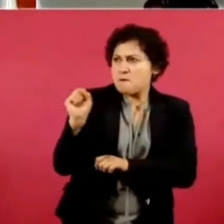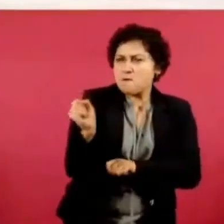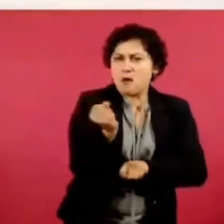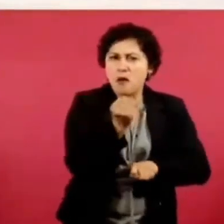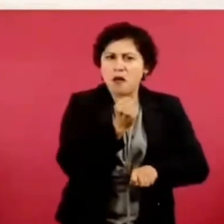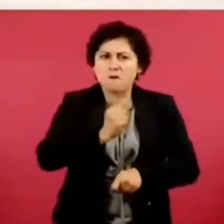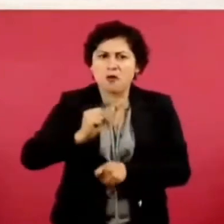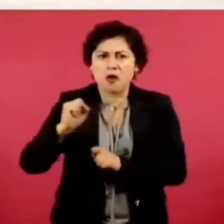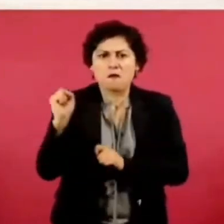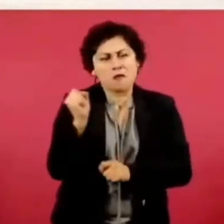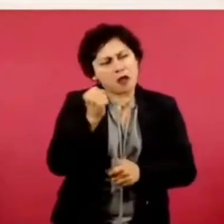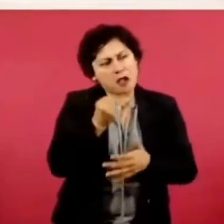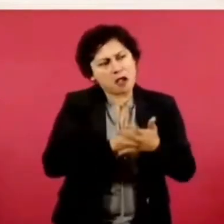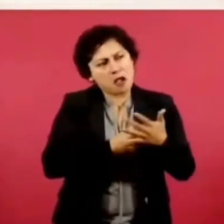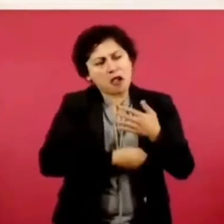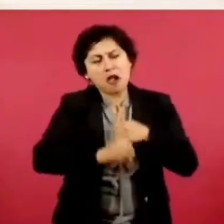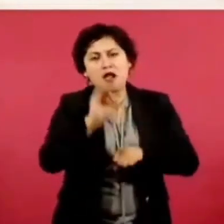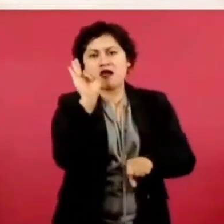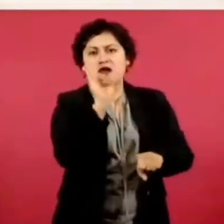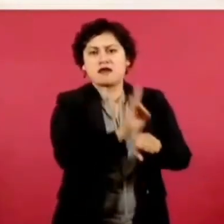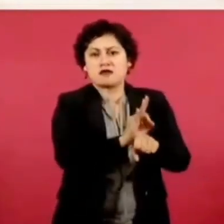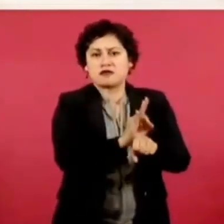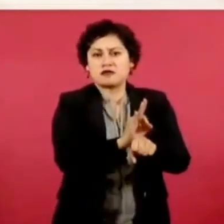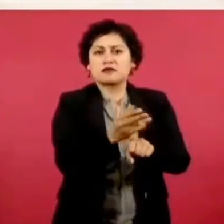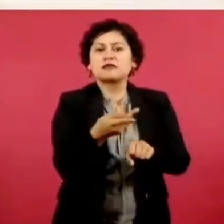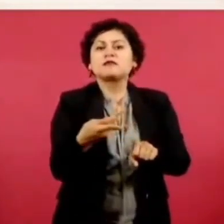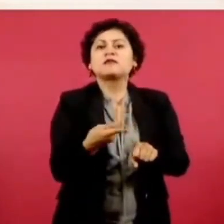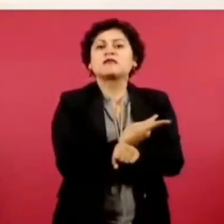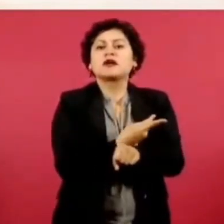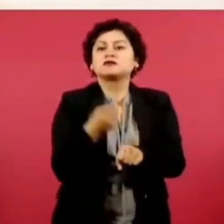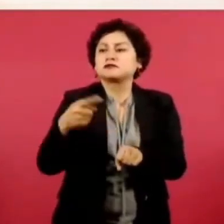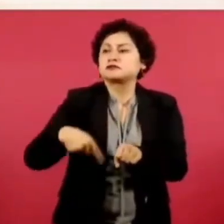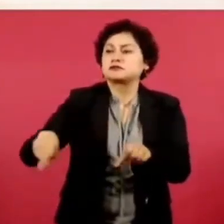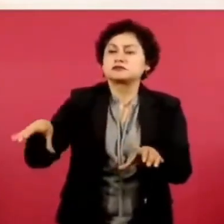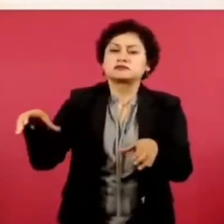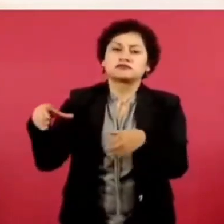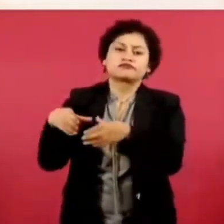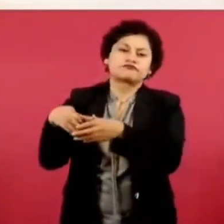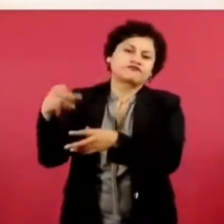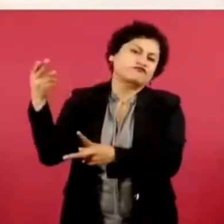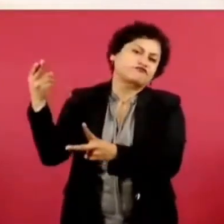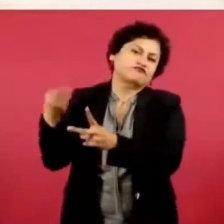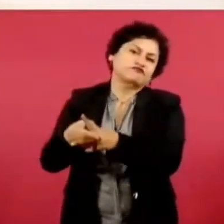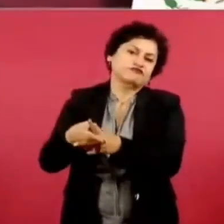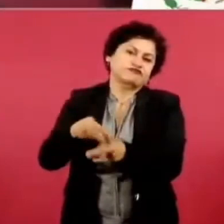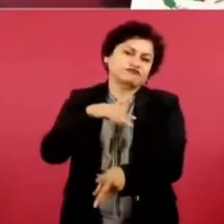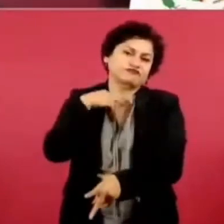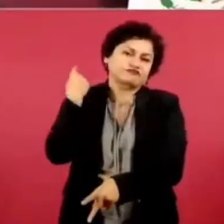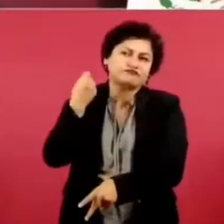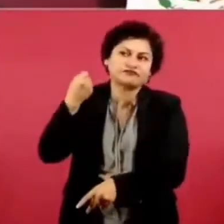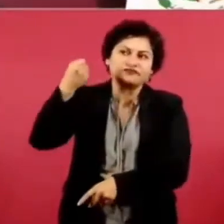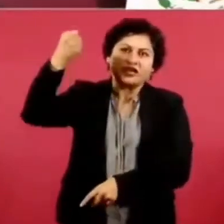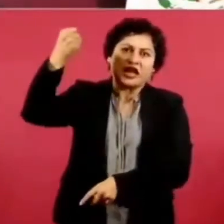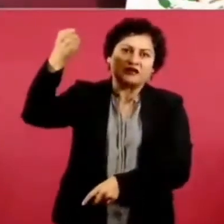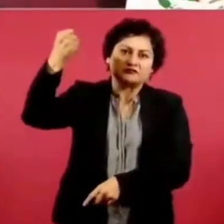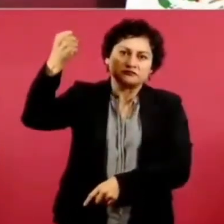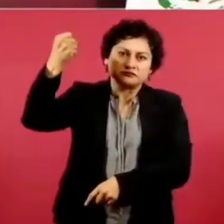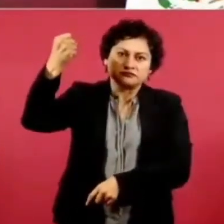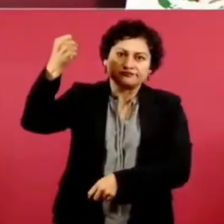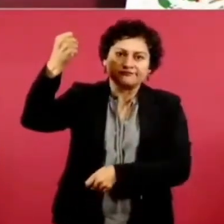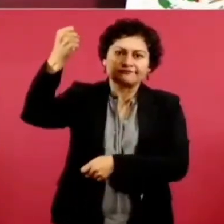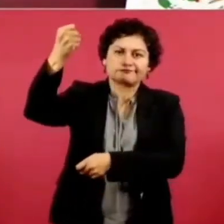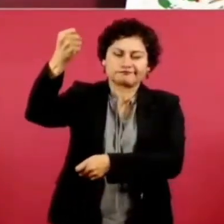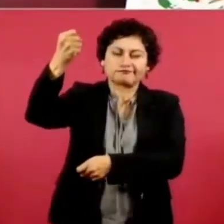exhiben su cabeza 10 años en la plaza principal de